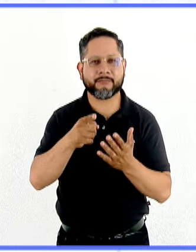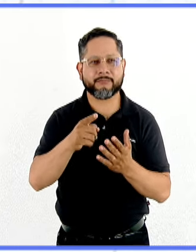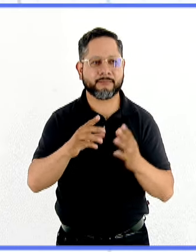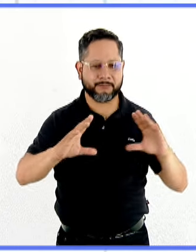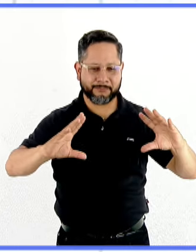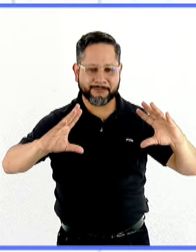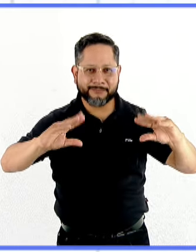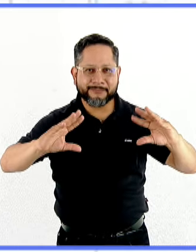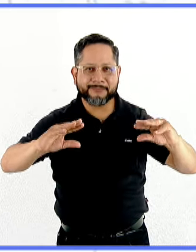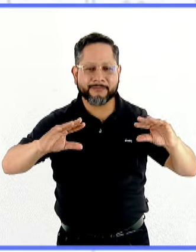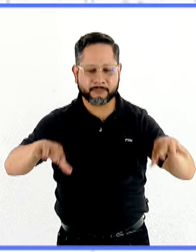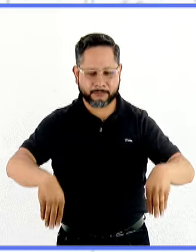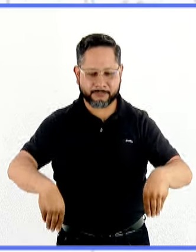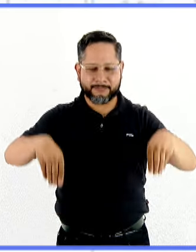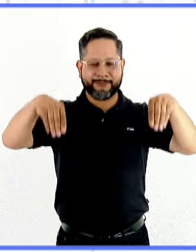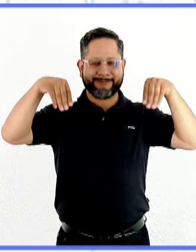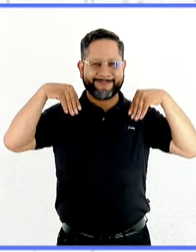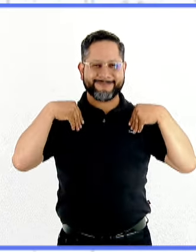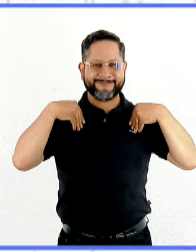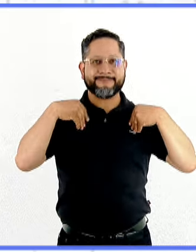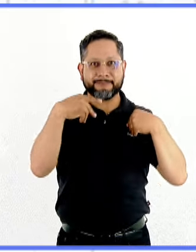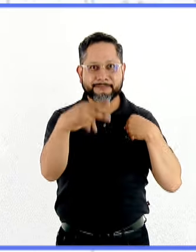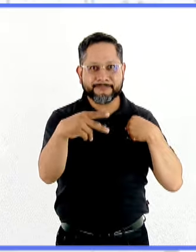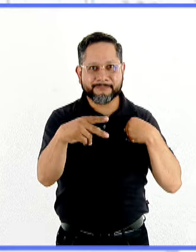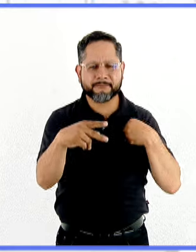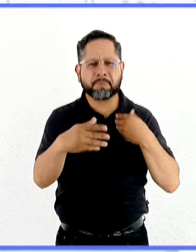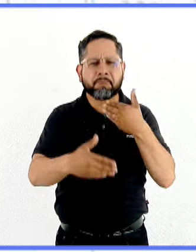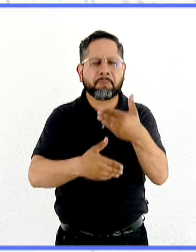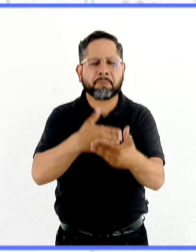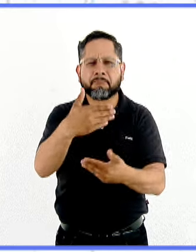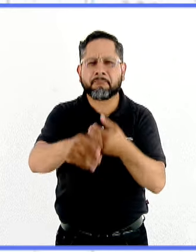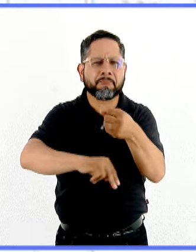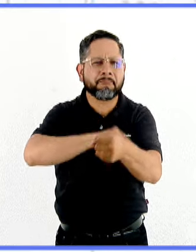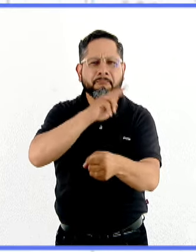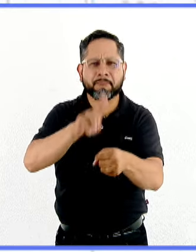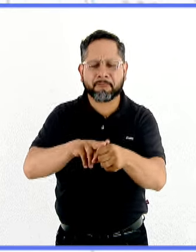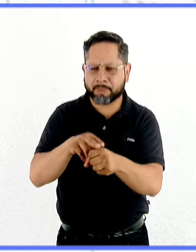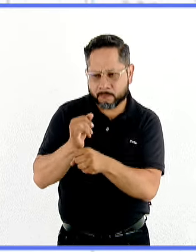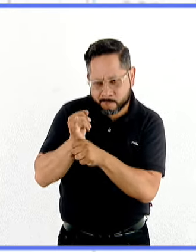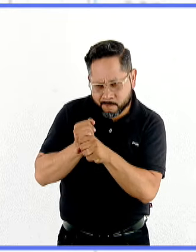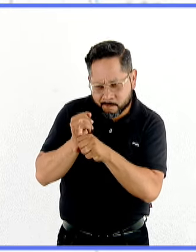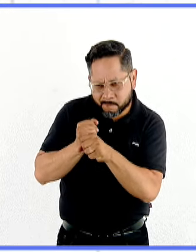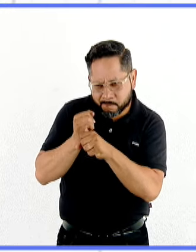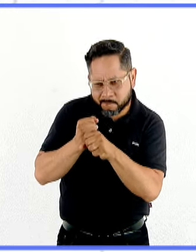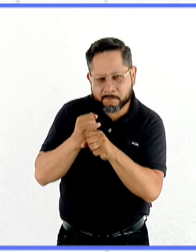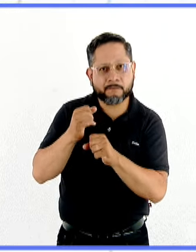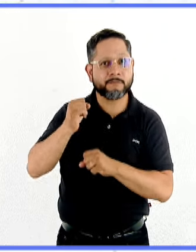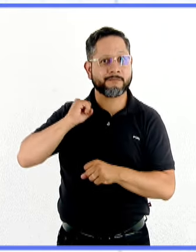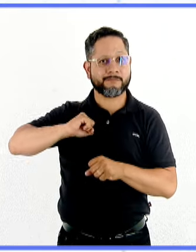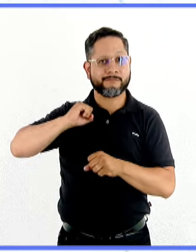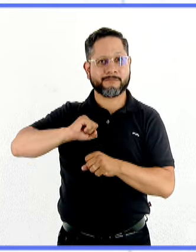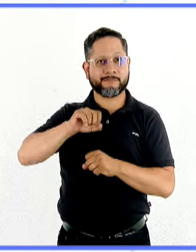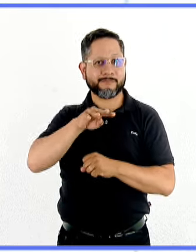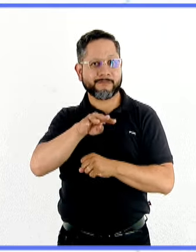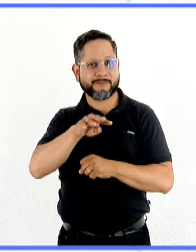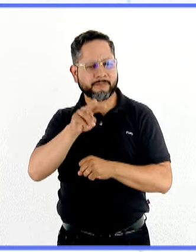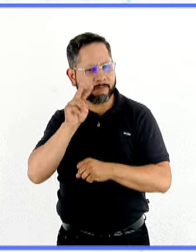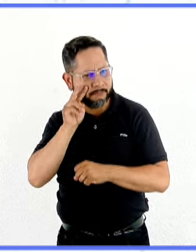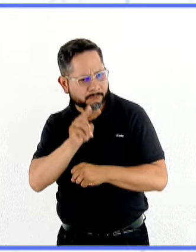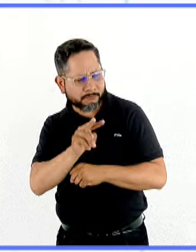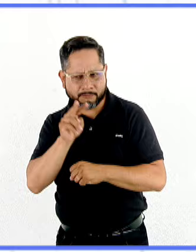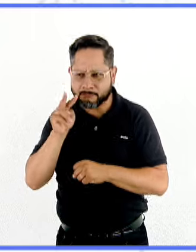almohada o una manta y los amigos imaginarios son un proceso natural que se ha estudiado desde el siglo XIX. Se